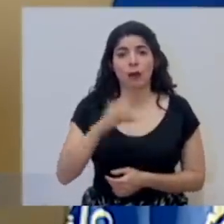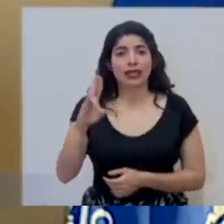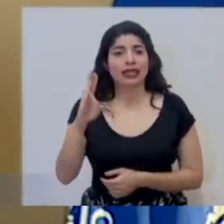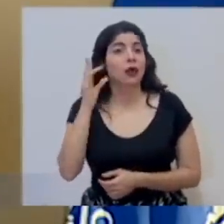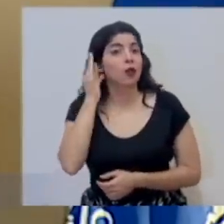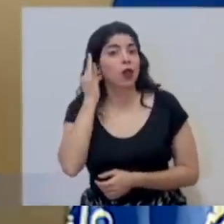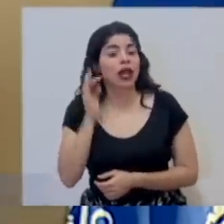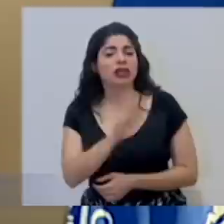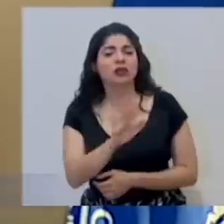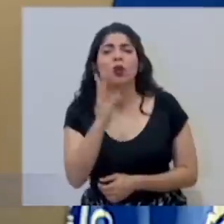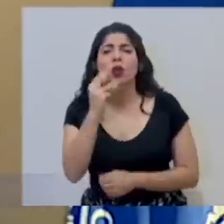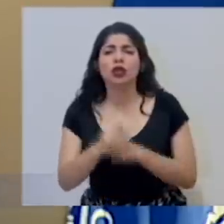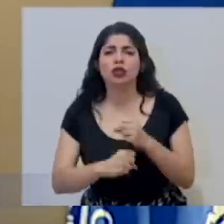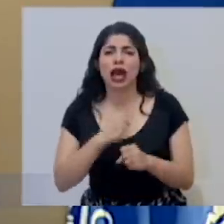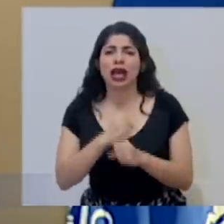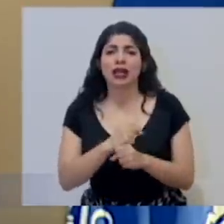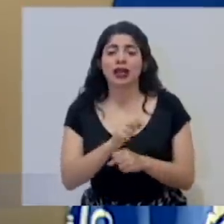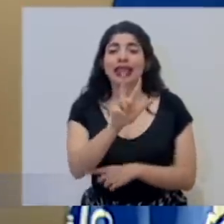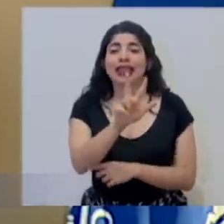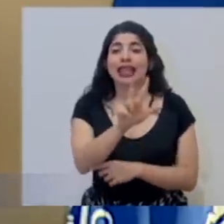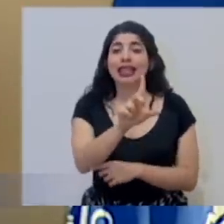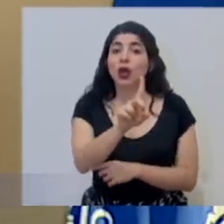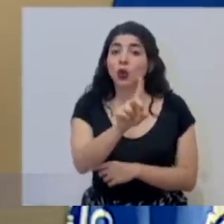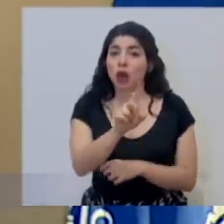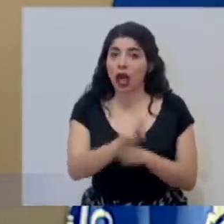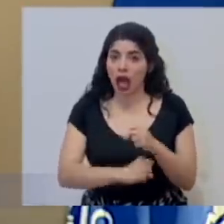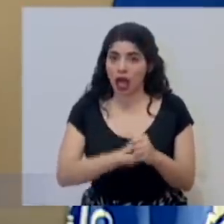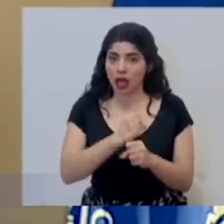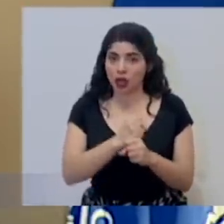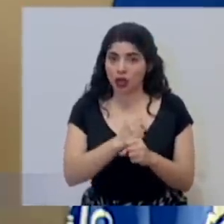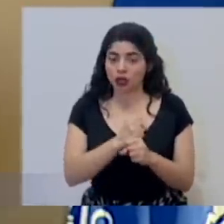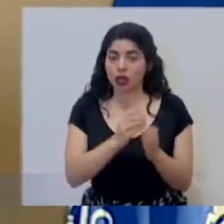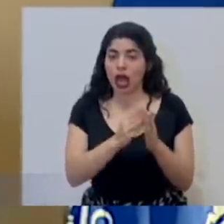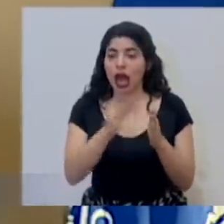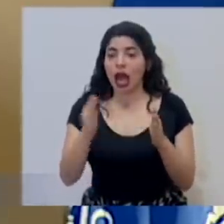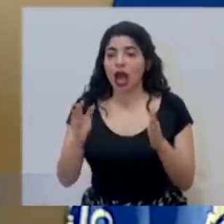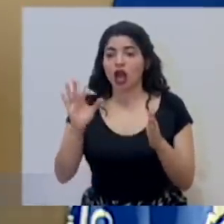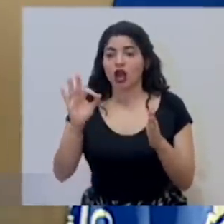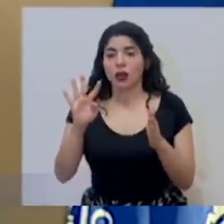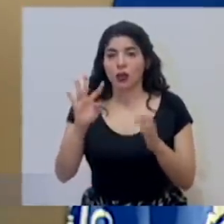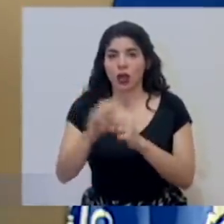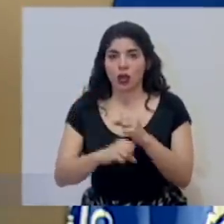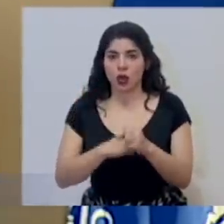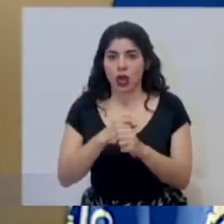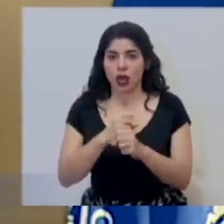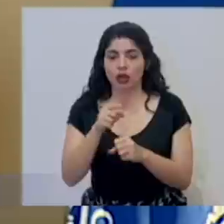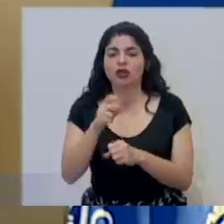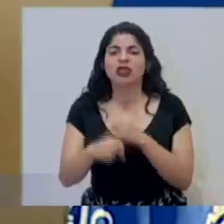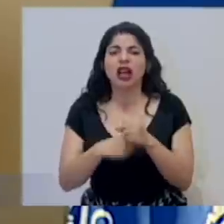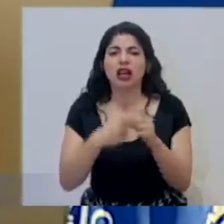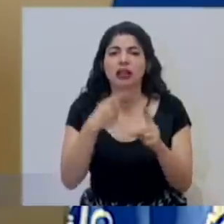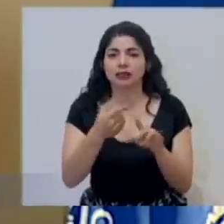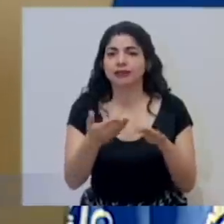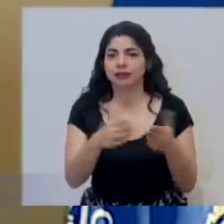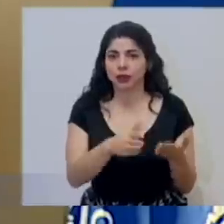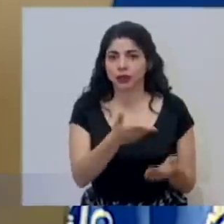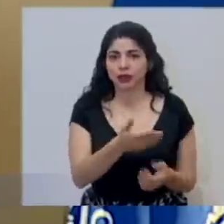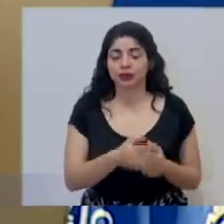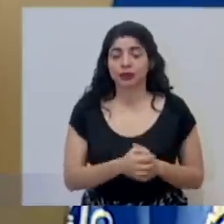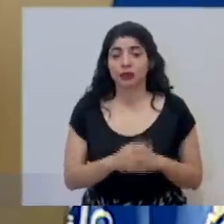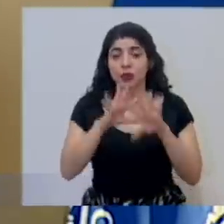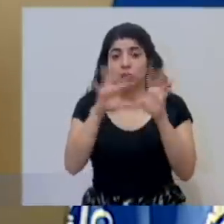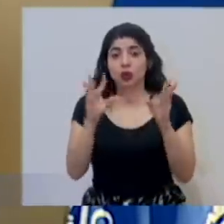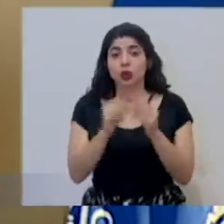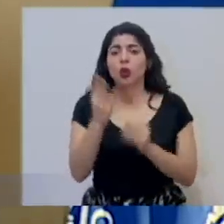nueve hombres y siete mujeres con edades que van desde los 31 años hasta los 94 años. Se